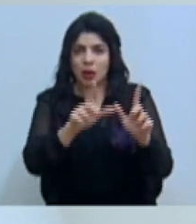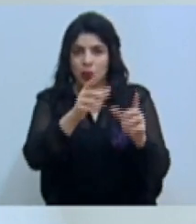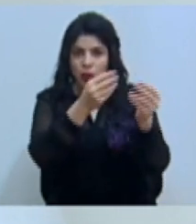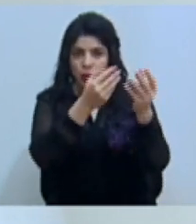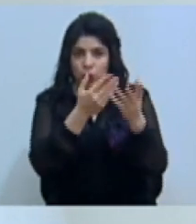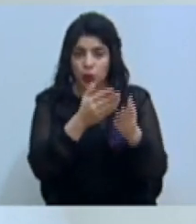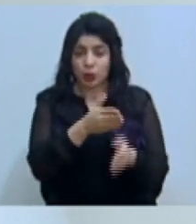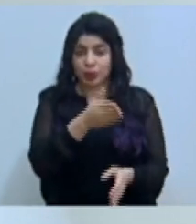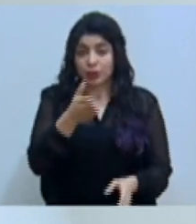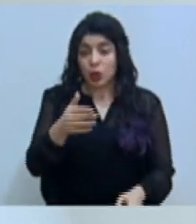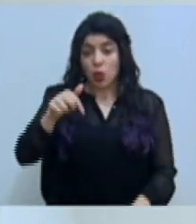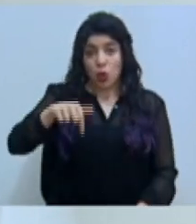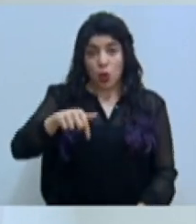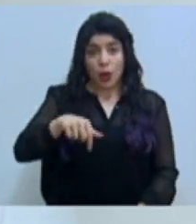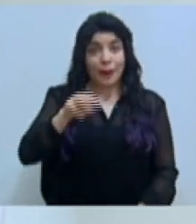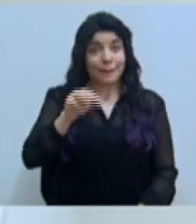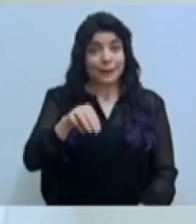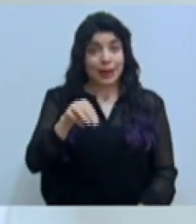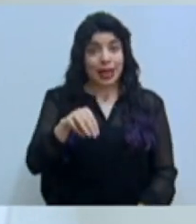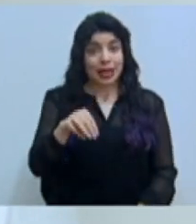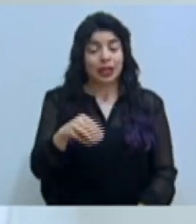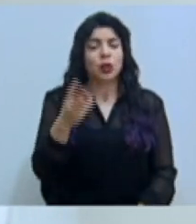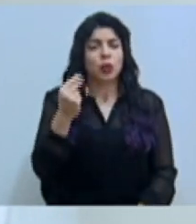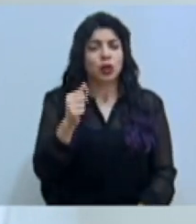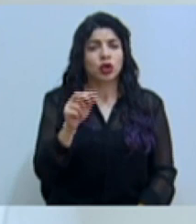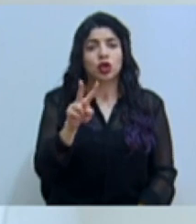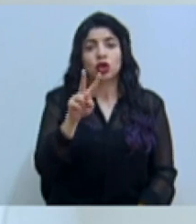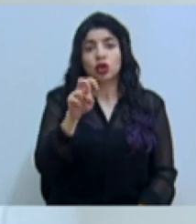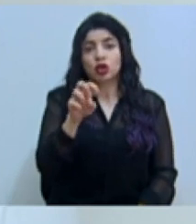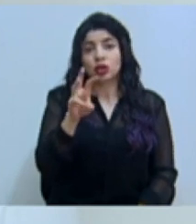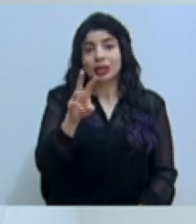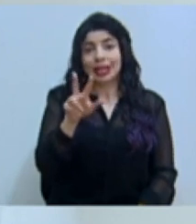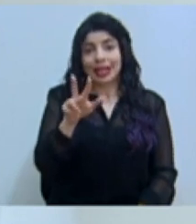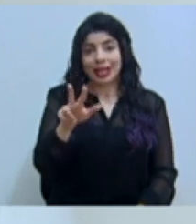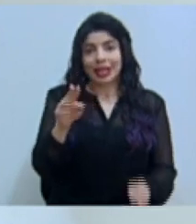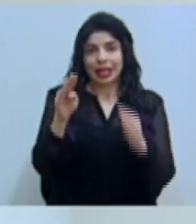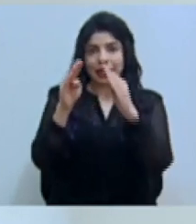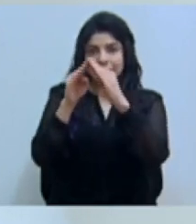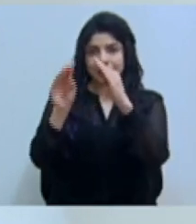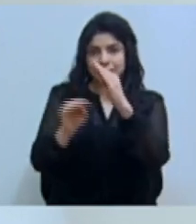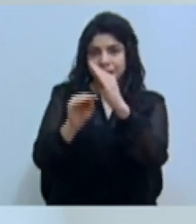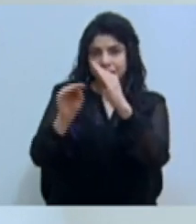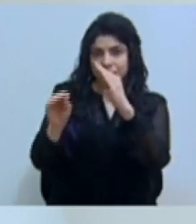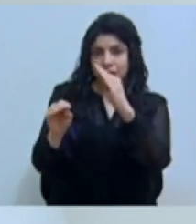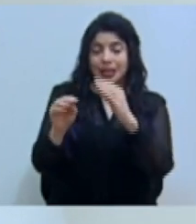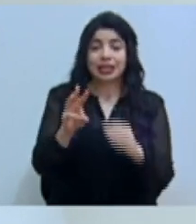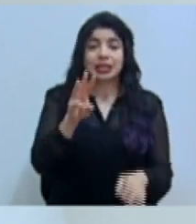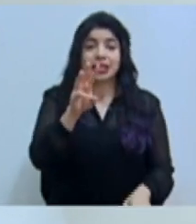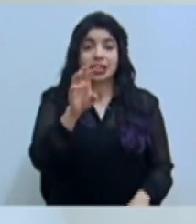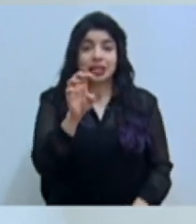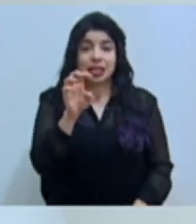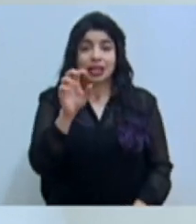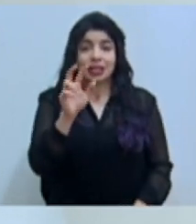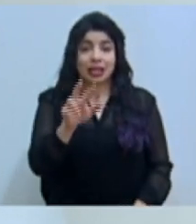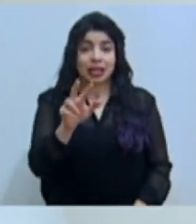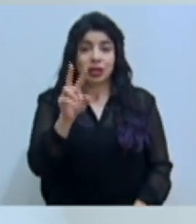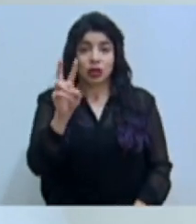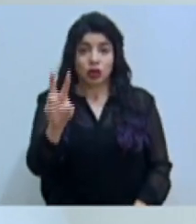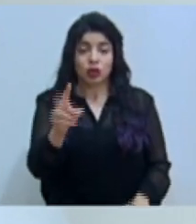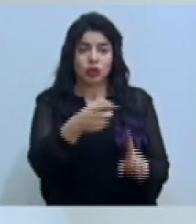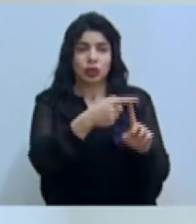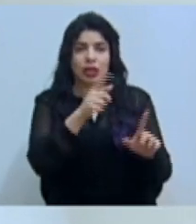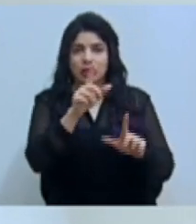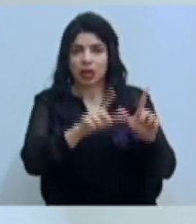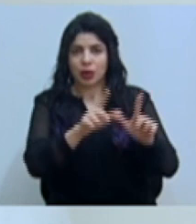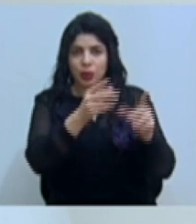Y para el día de hoy martes, tenemos 263 por nexo epidemiológico y 632 por